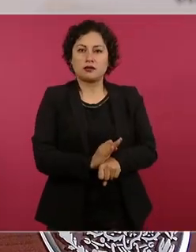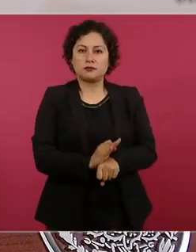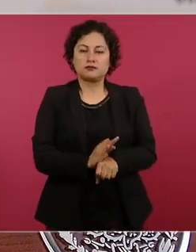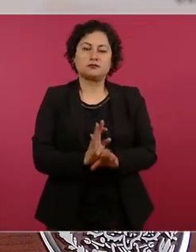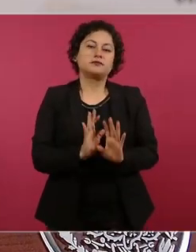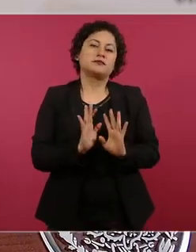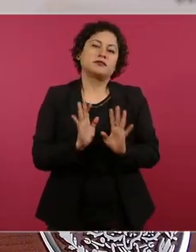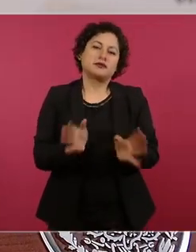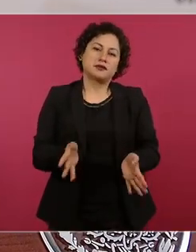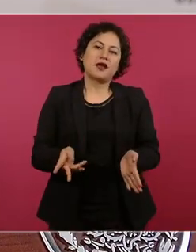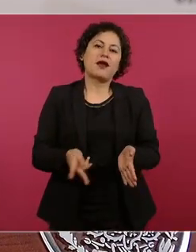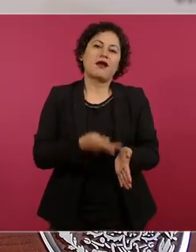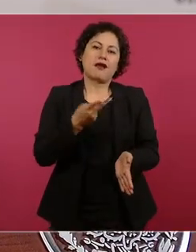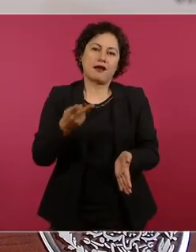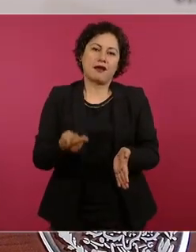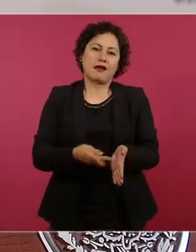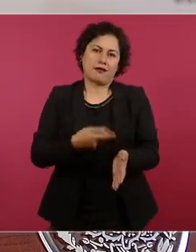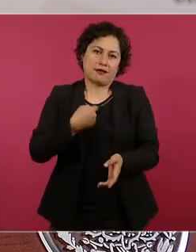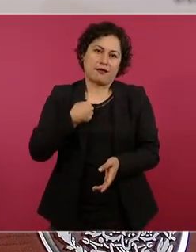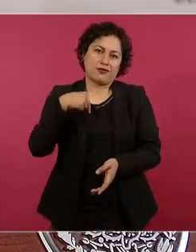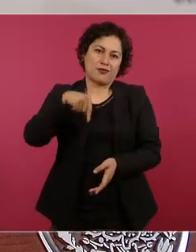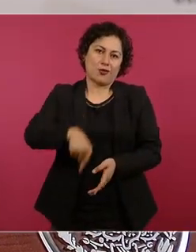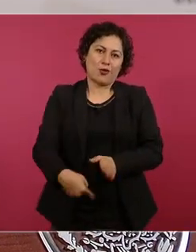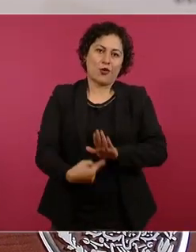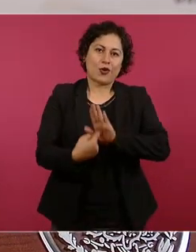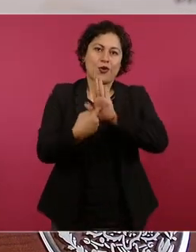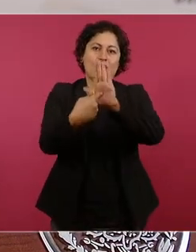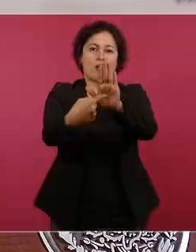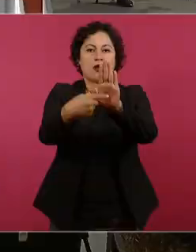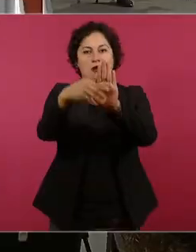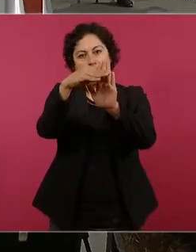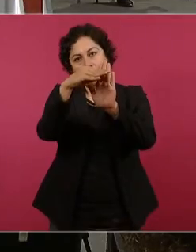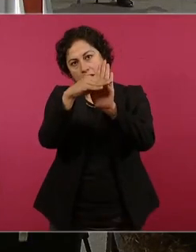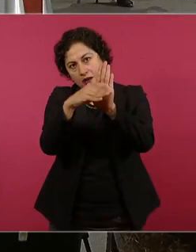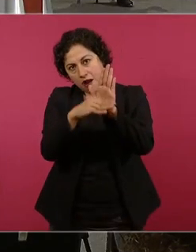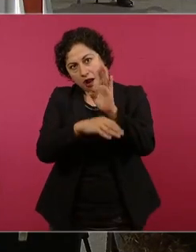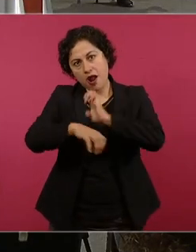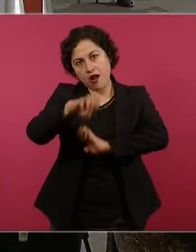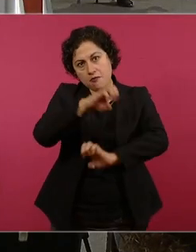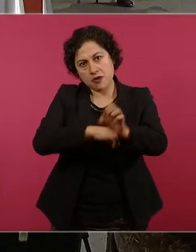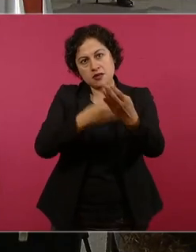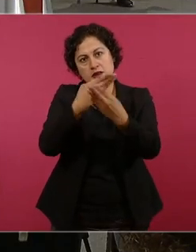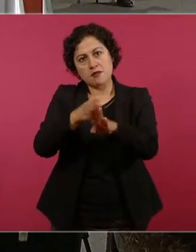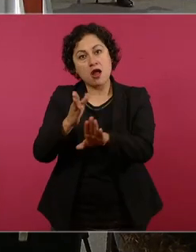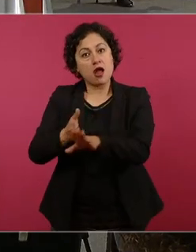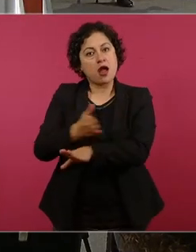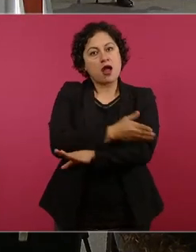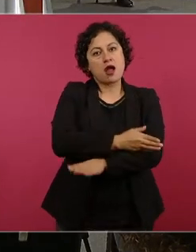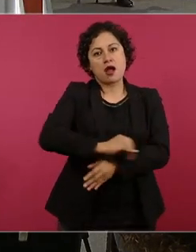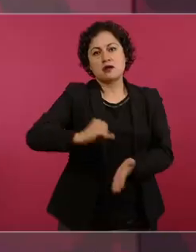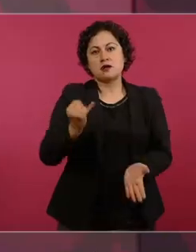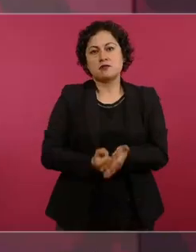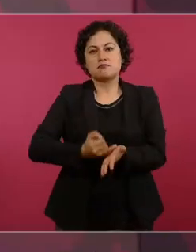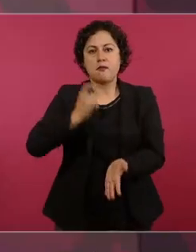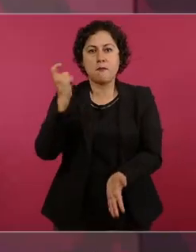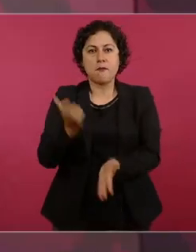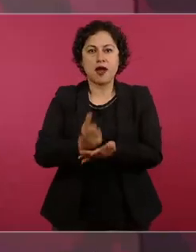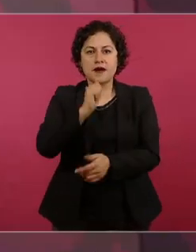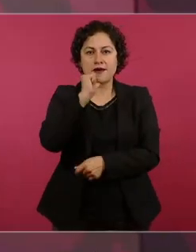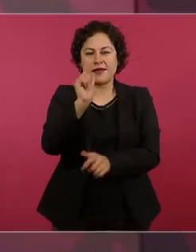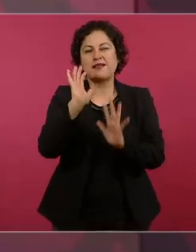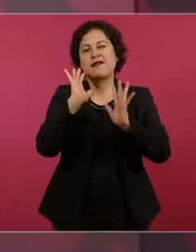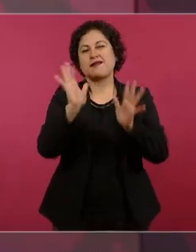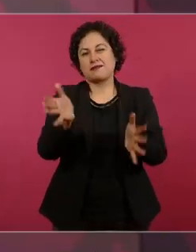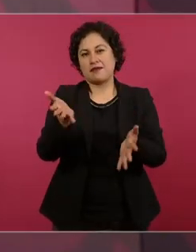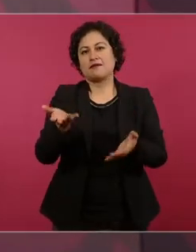presentado una lista de cuántas empresas bancos no pagaban y repito